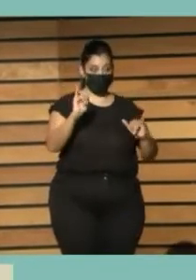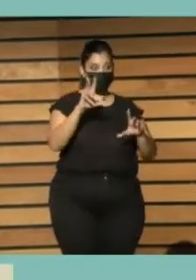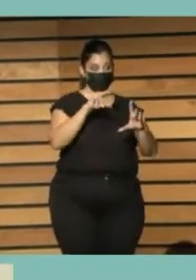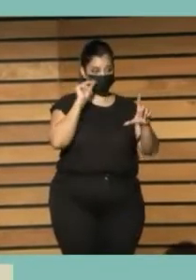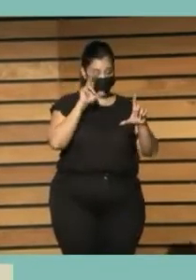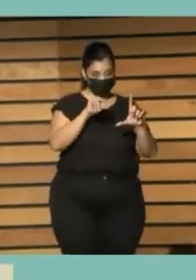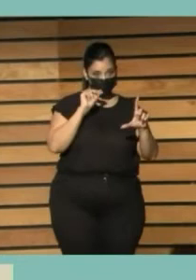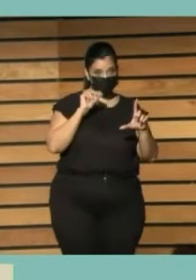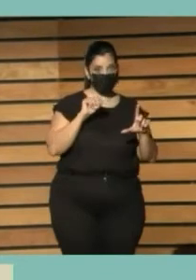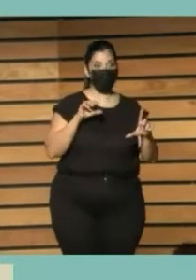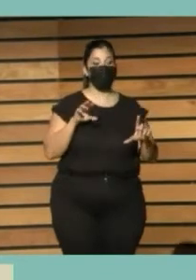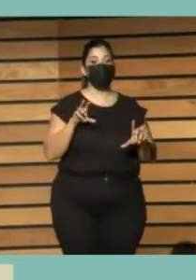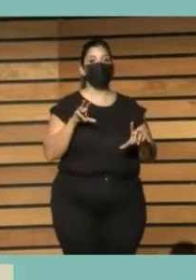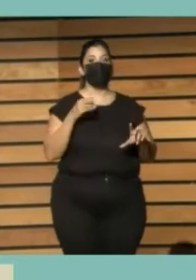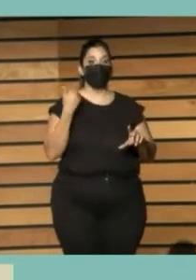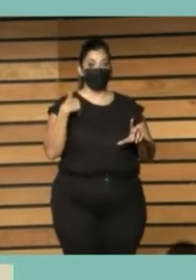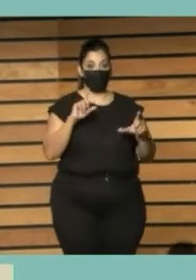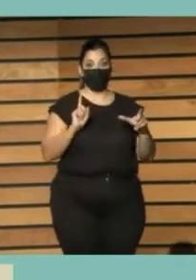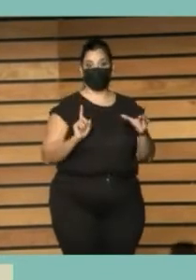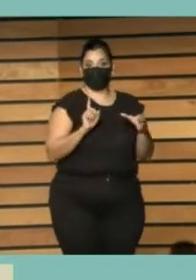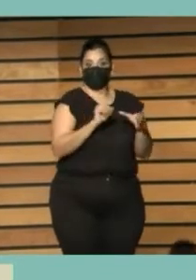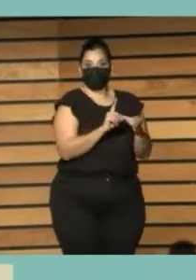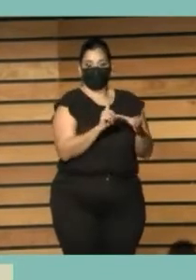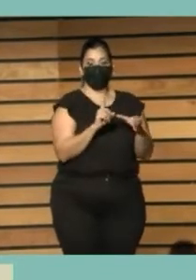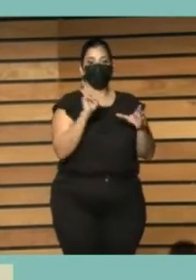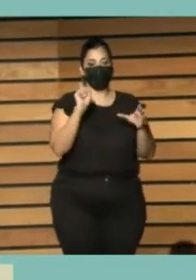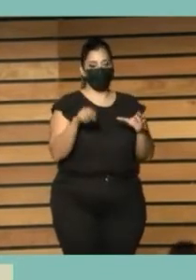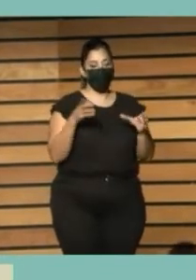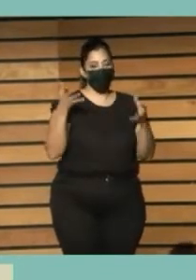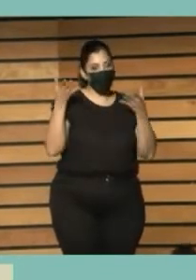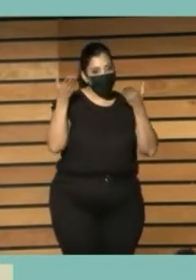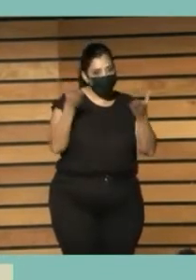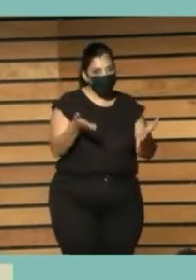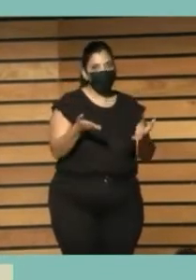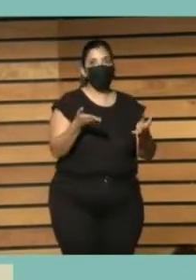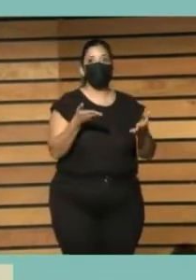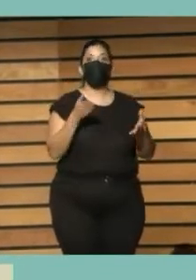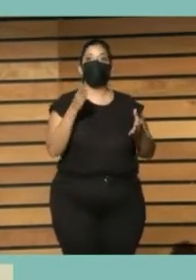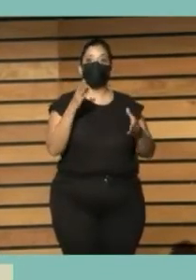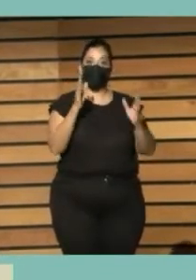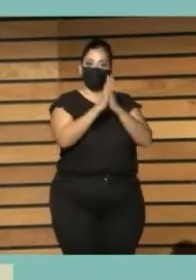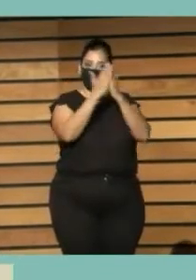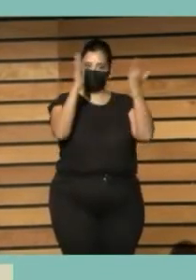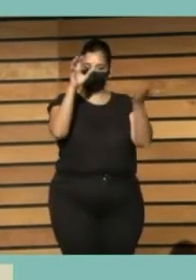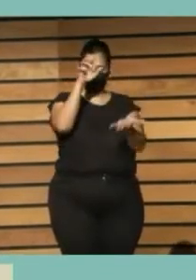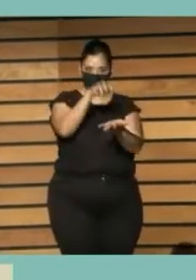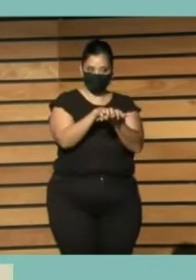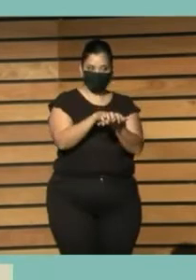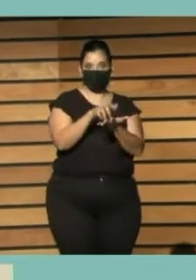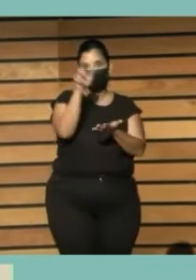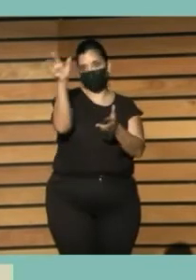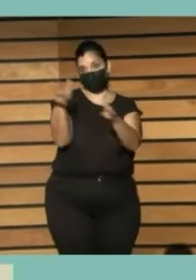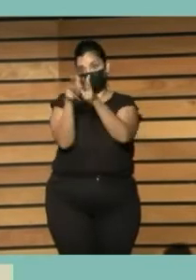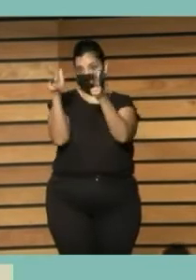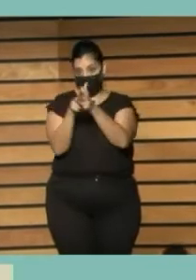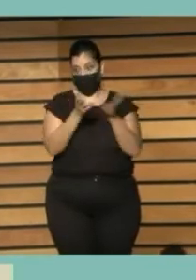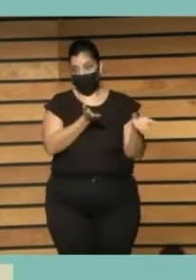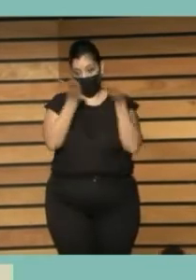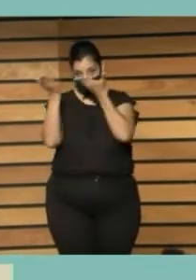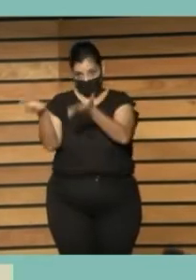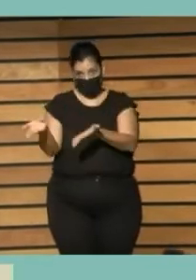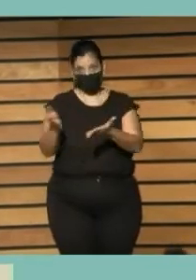perspectivas de la inclusión y la solidaridad en las bibliotecas desde la perspectiva o sea